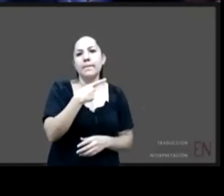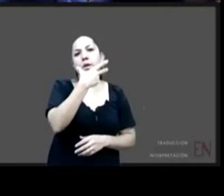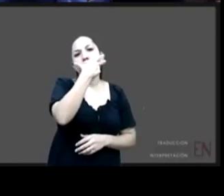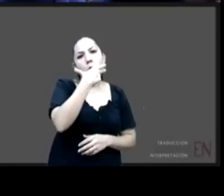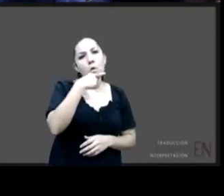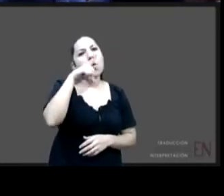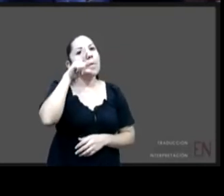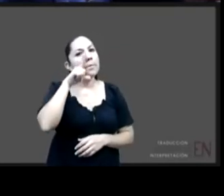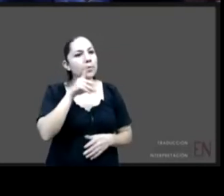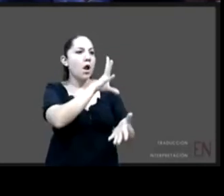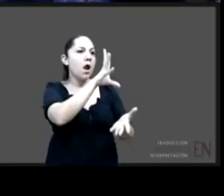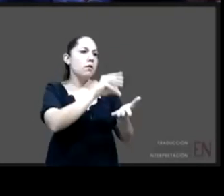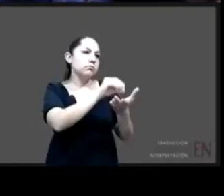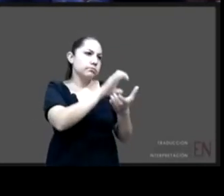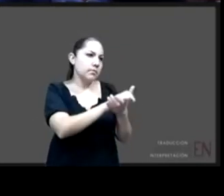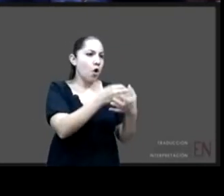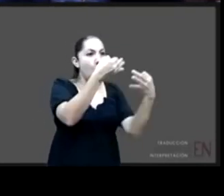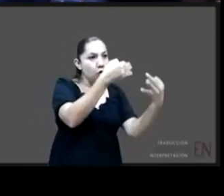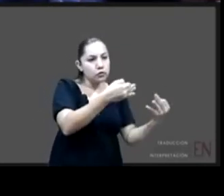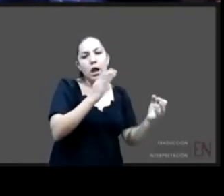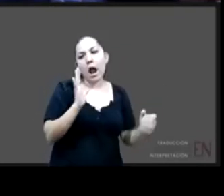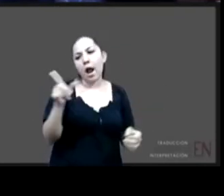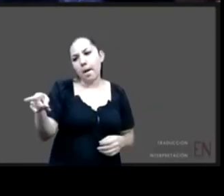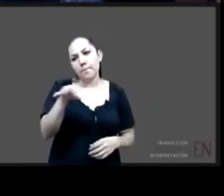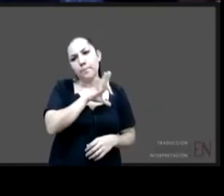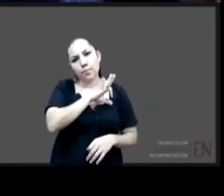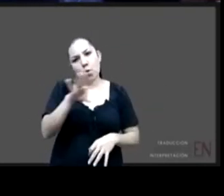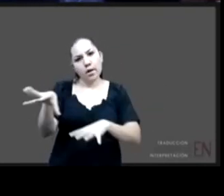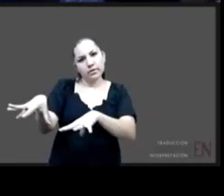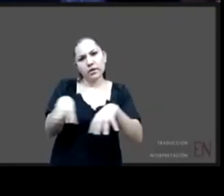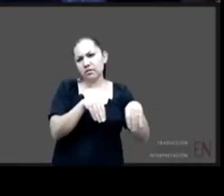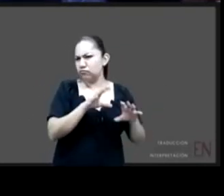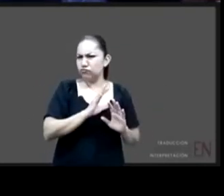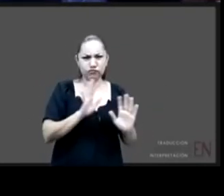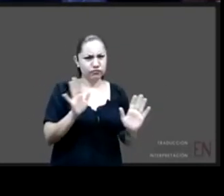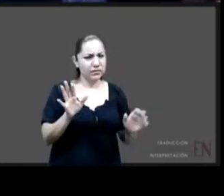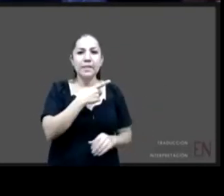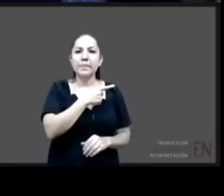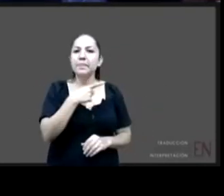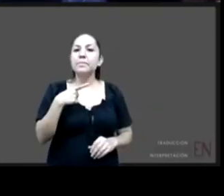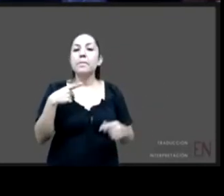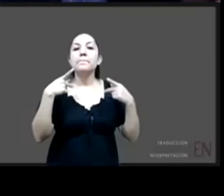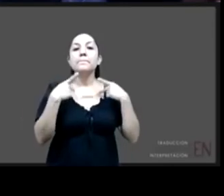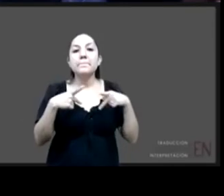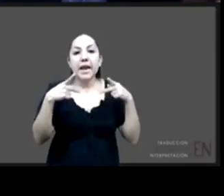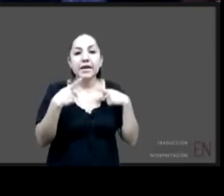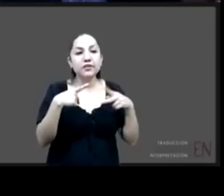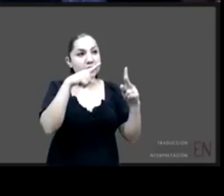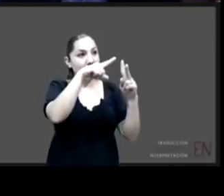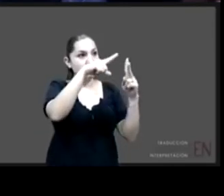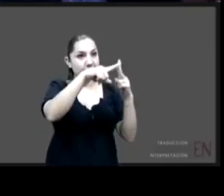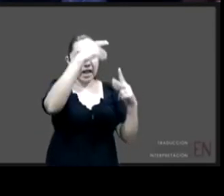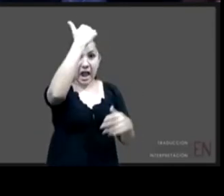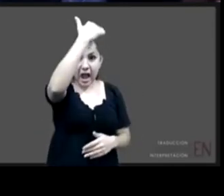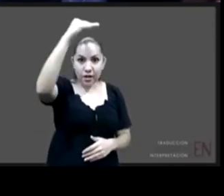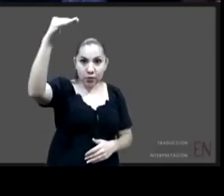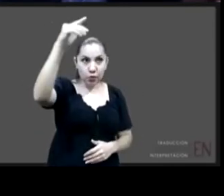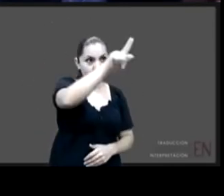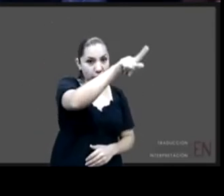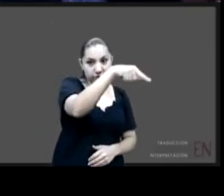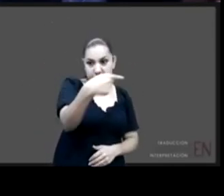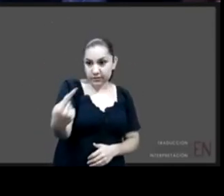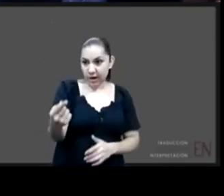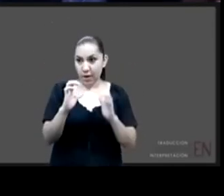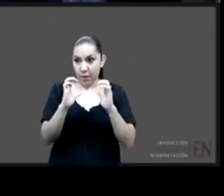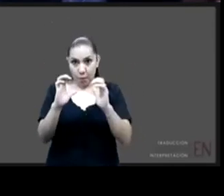etcétera sino que haya una familia con adultos capaces de cuidar algo que estamos teniendo muy en el